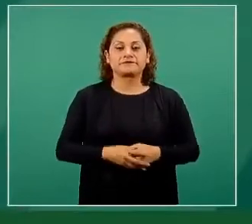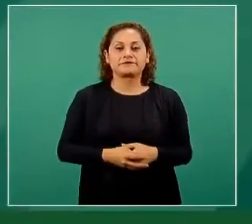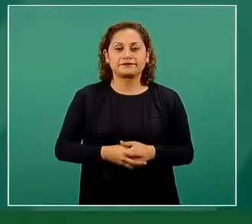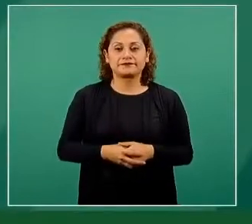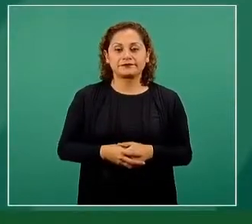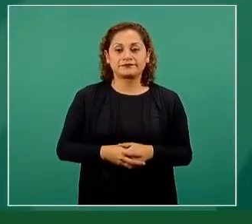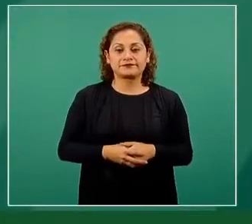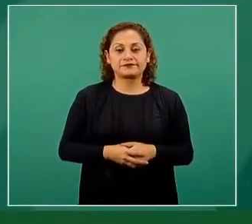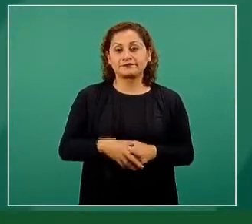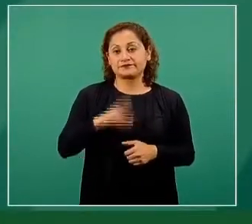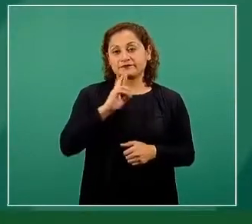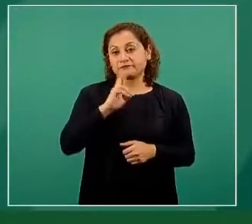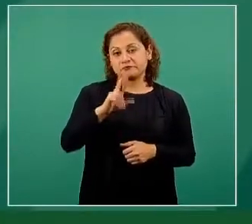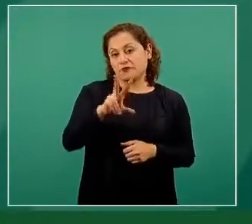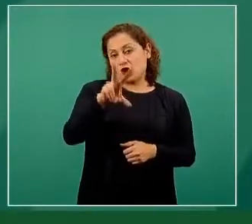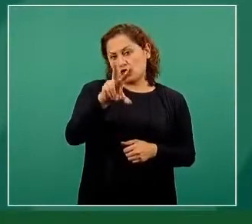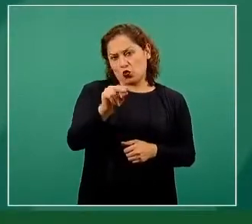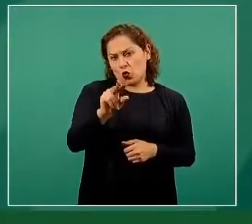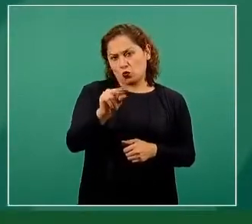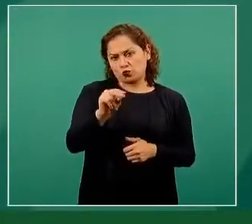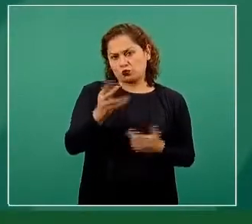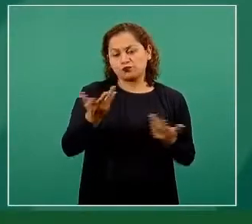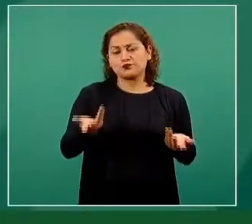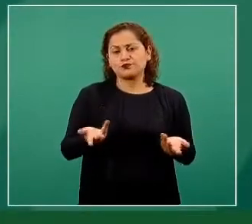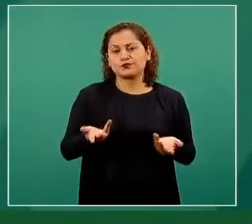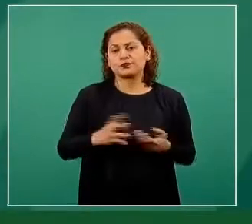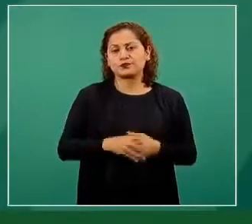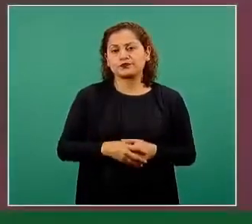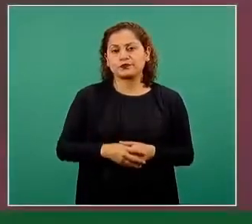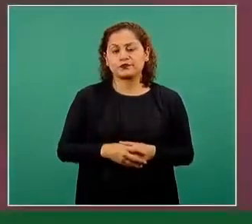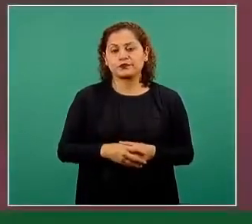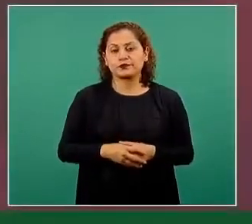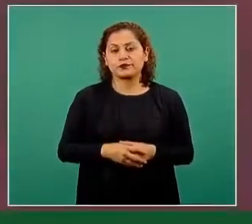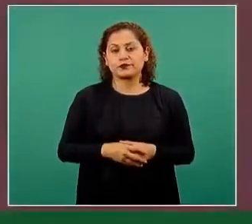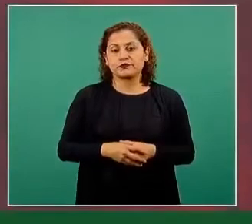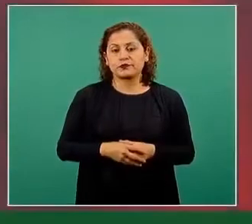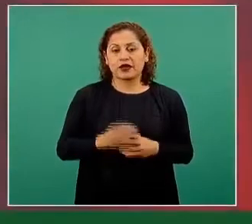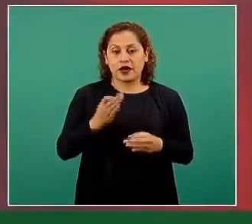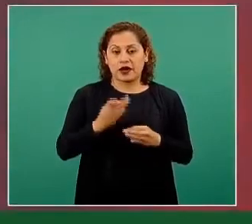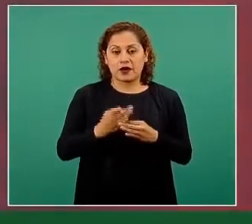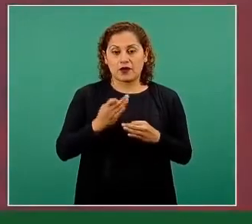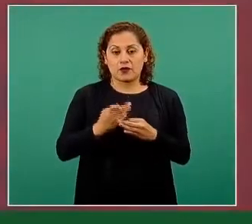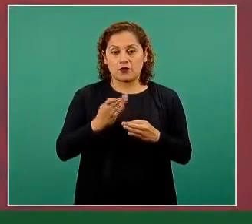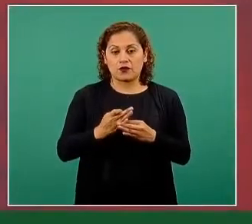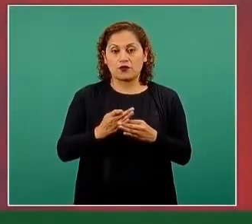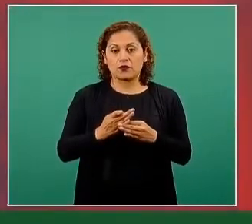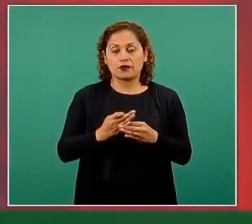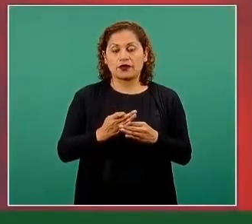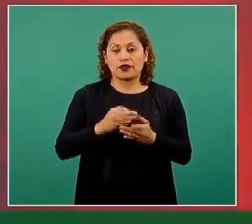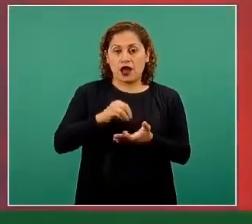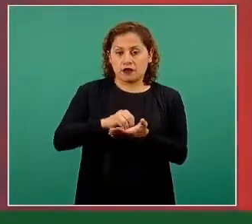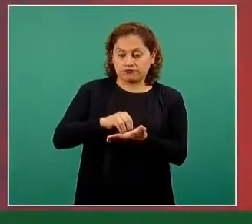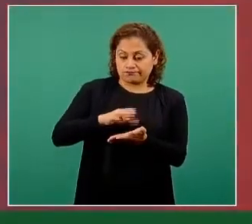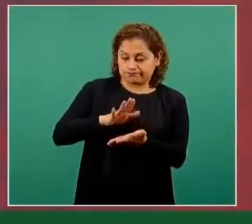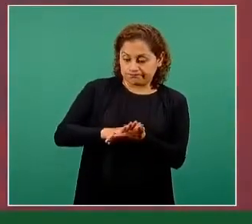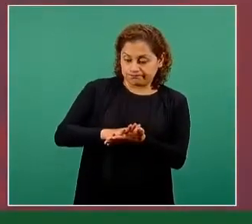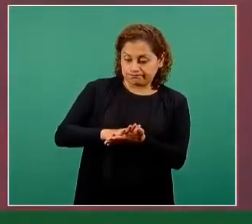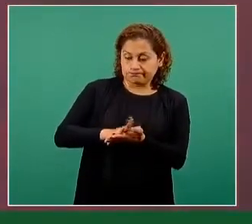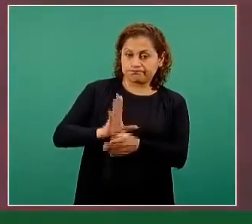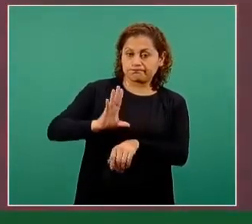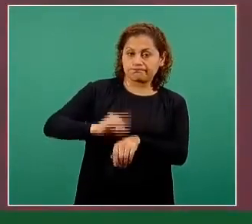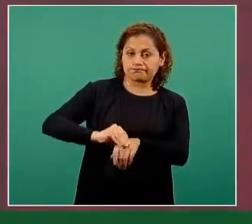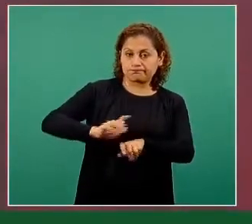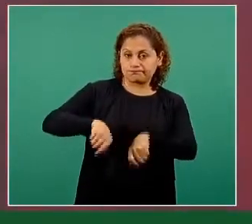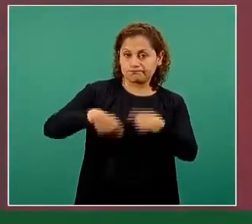La respuesta es no. De momento no existe ninguna propuesta formal de modificación al registro sanitario de la vacuna